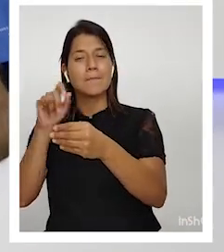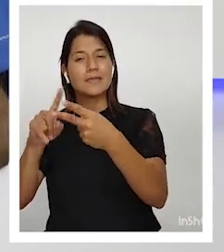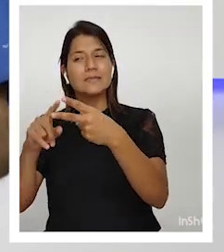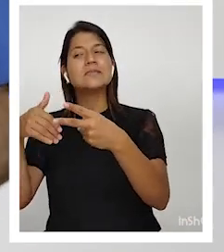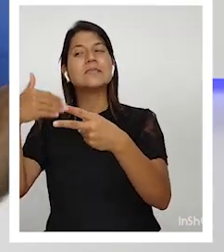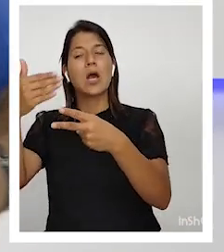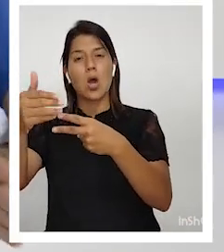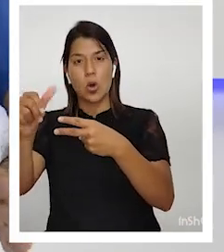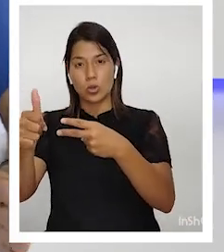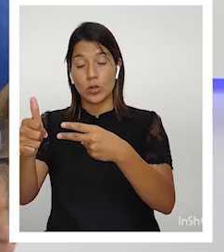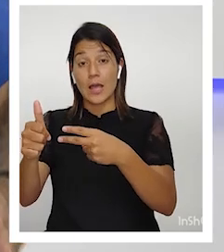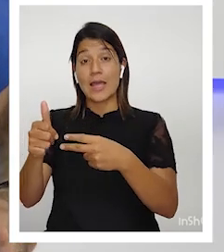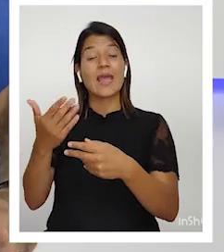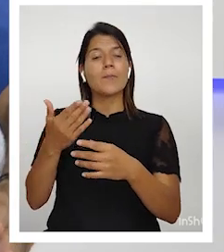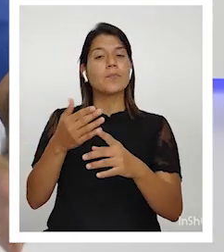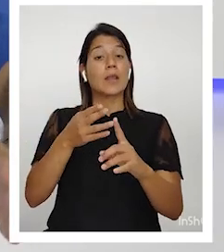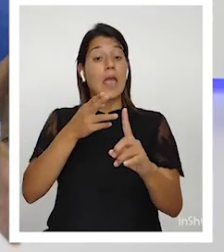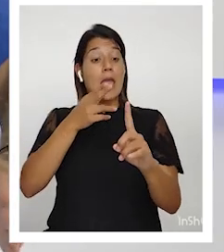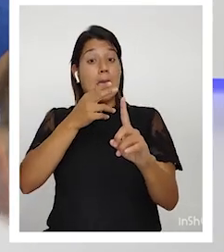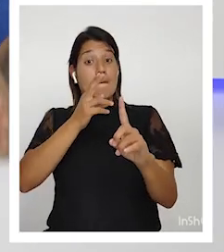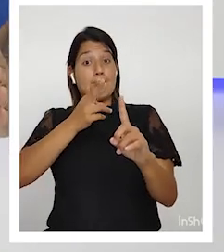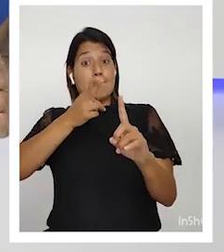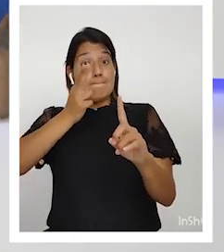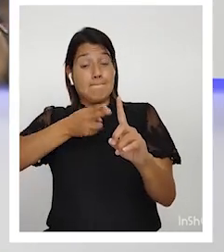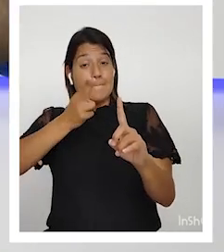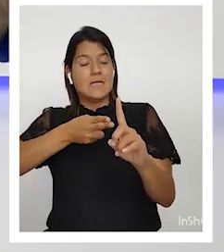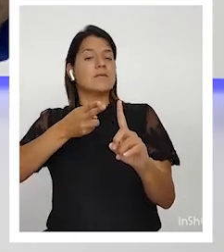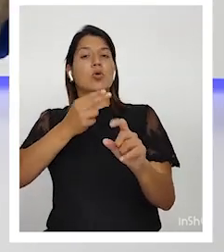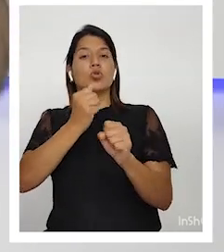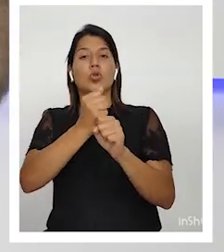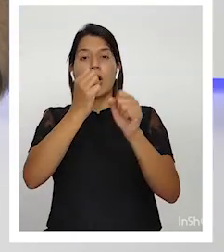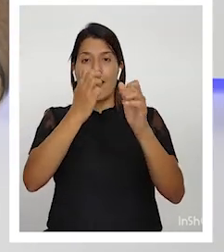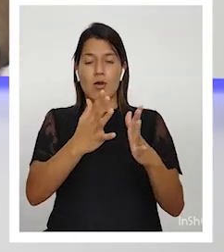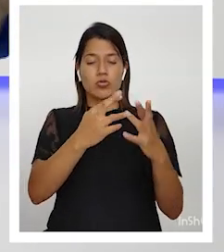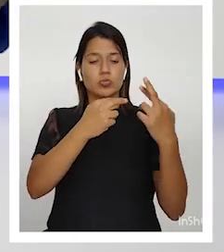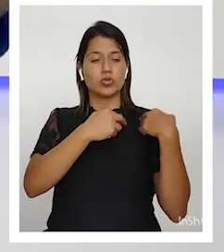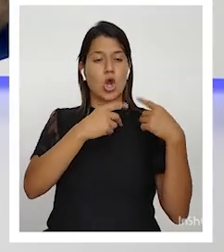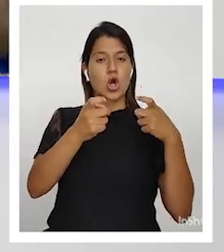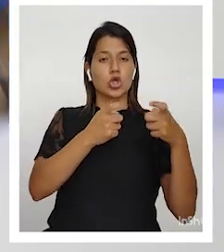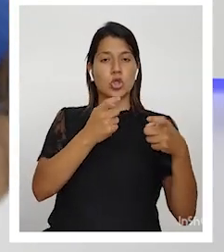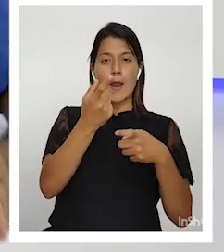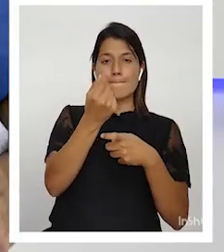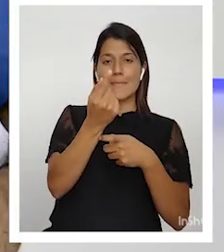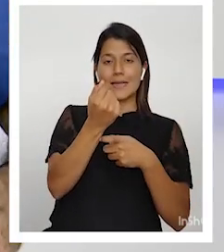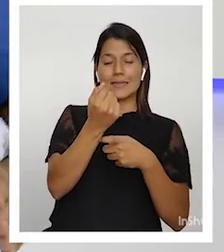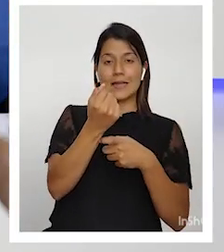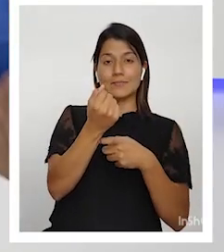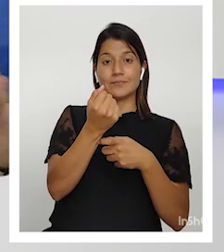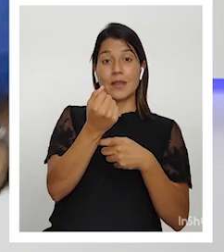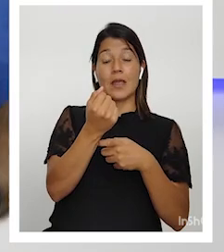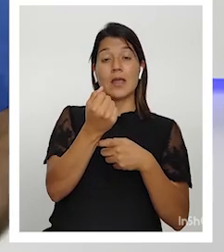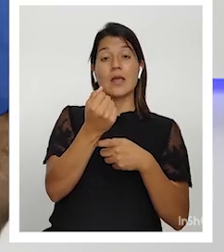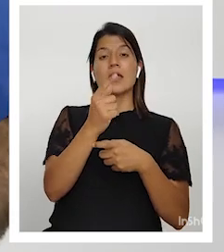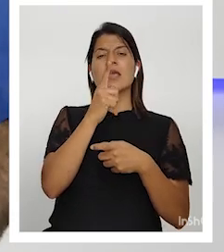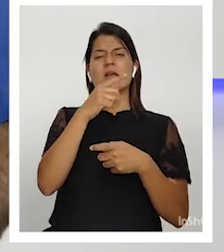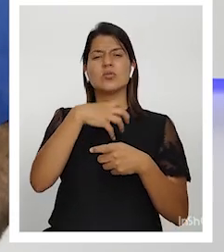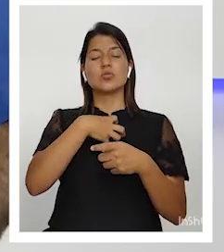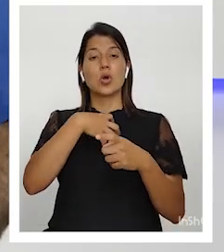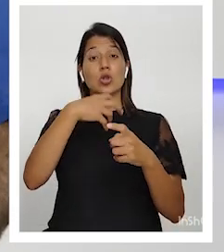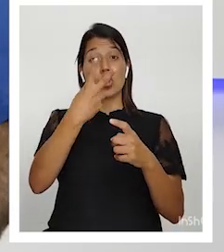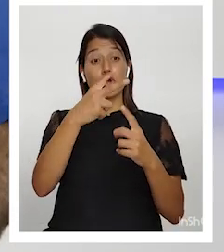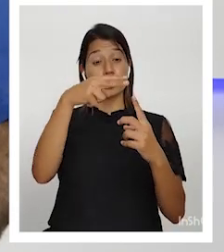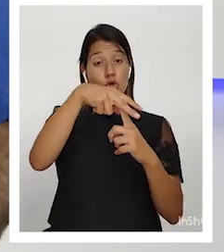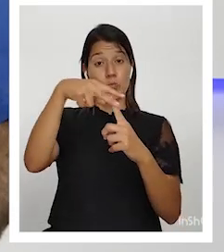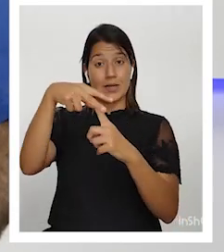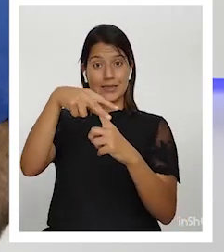que el mismo funcionario que el gerente manejaba la plata de dos cooperativas en su fuente personal